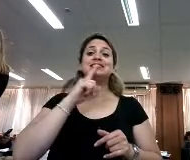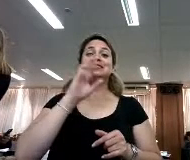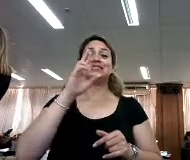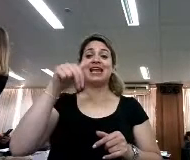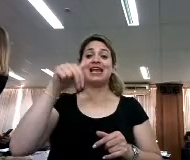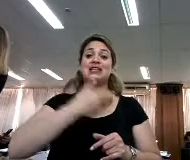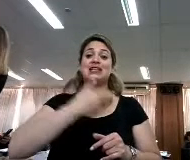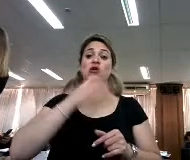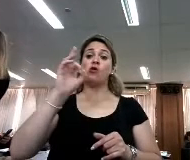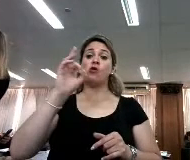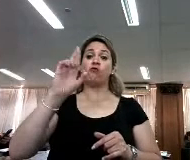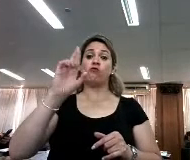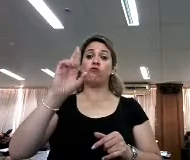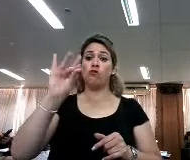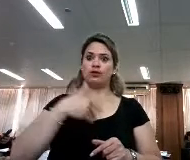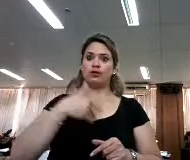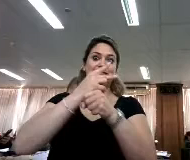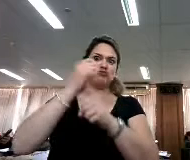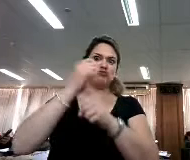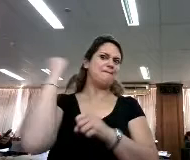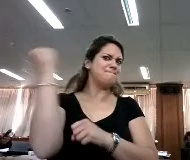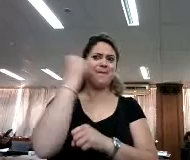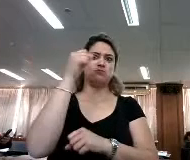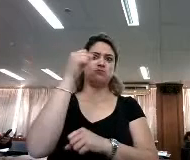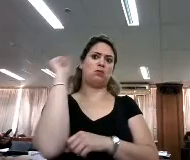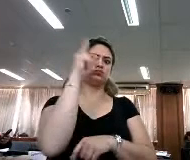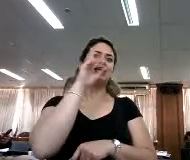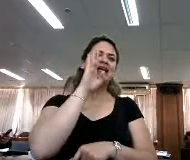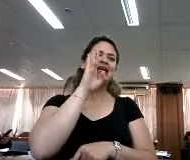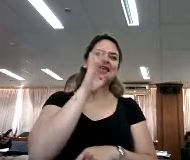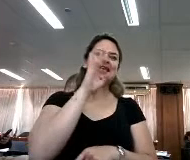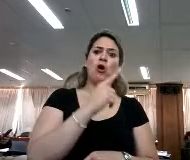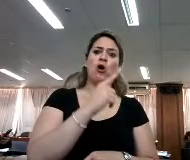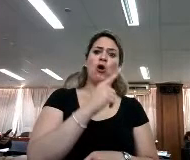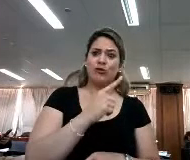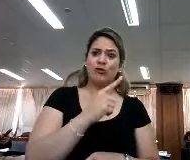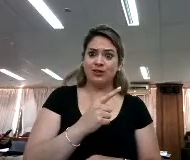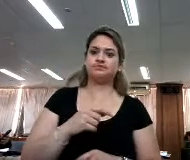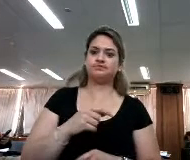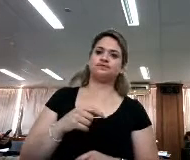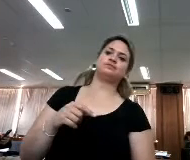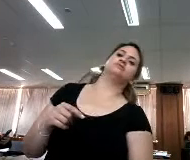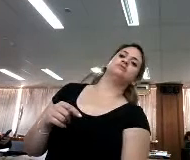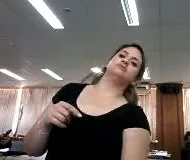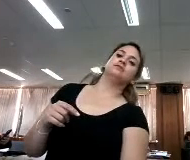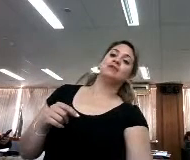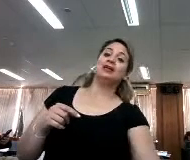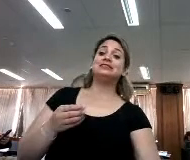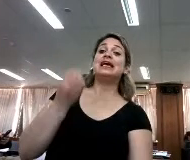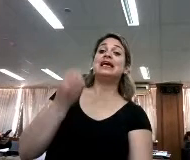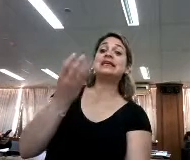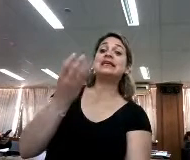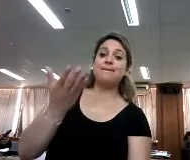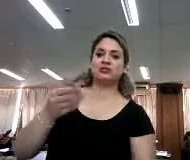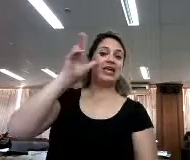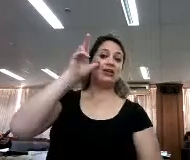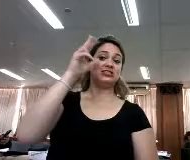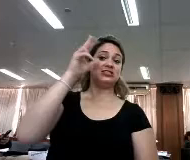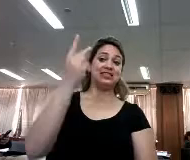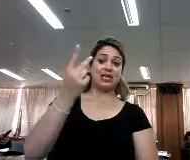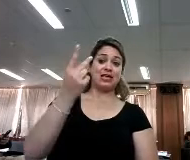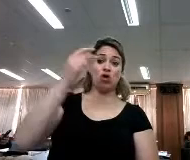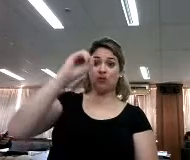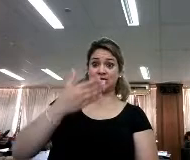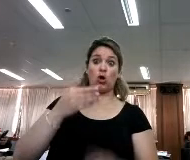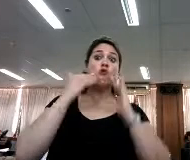importante del mundo en el ranking de Shanghai y fue de Harvard. ¿Qué sucedió? Que el 82% de